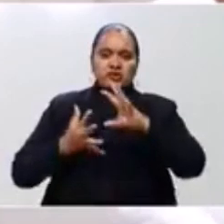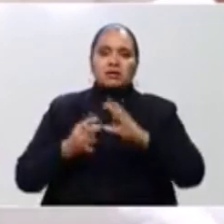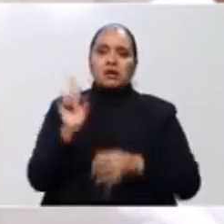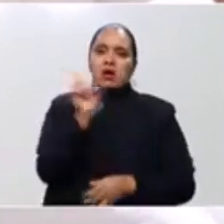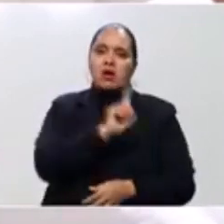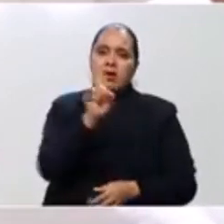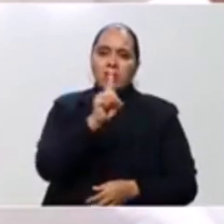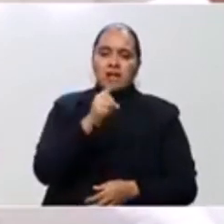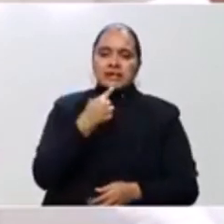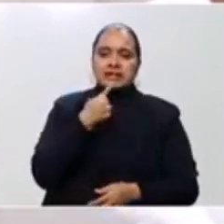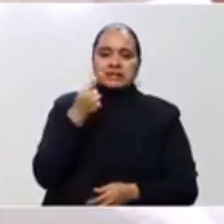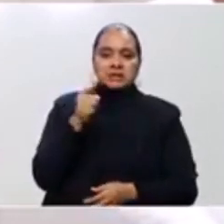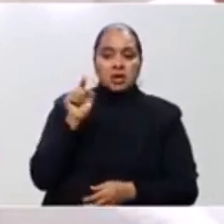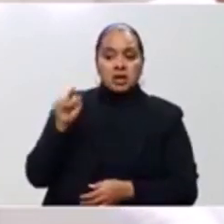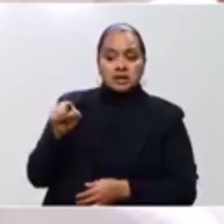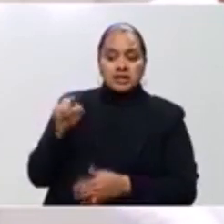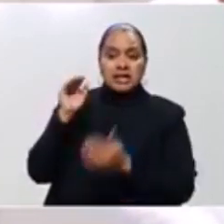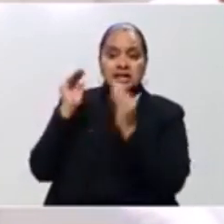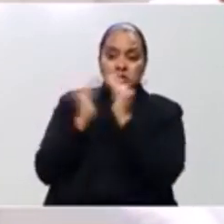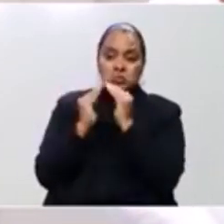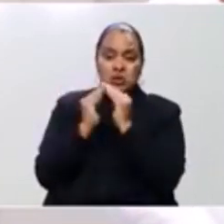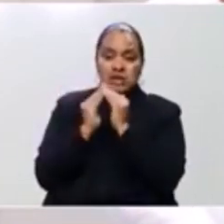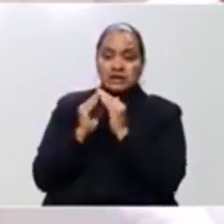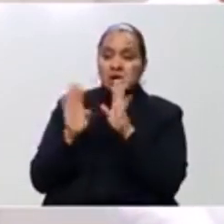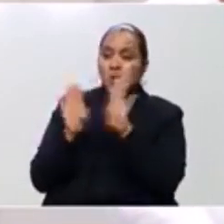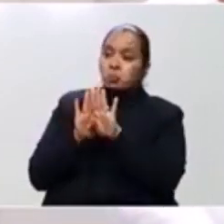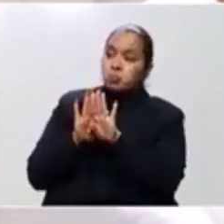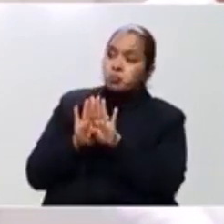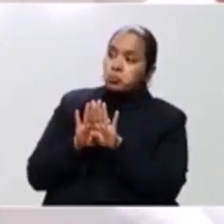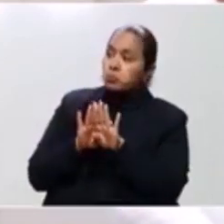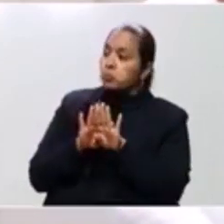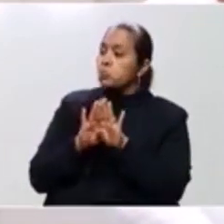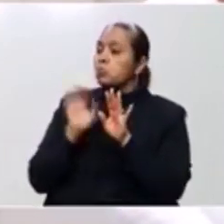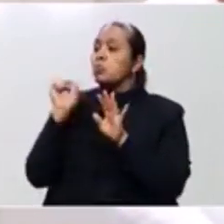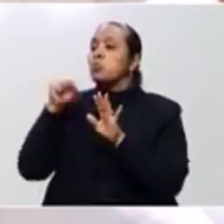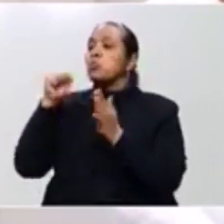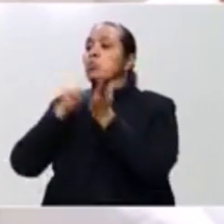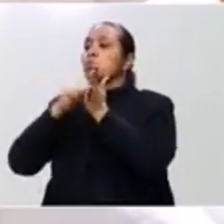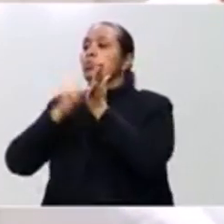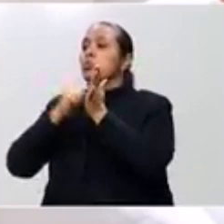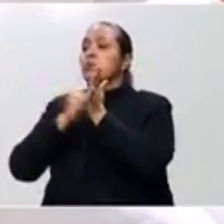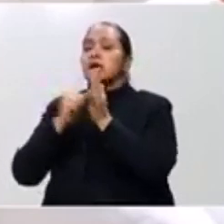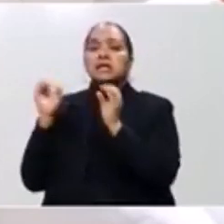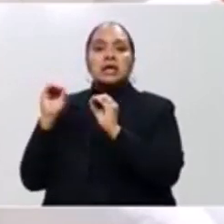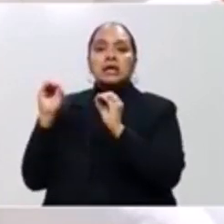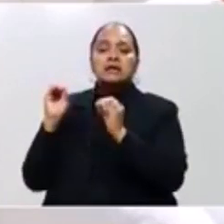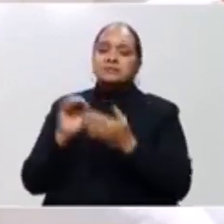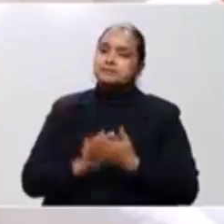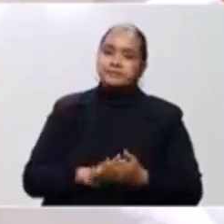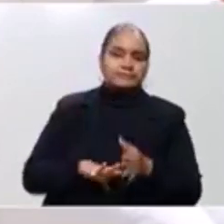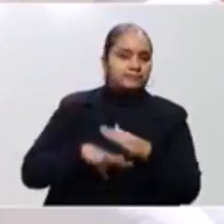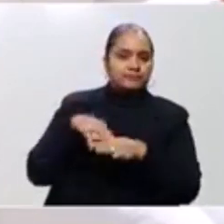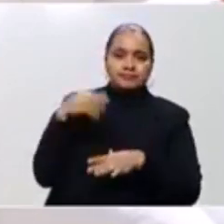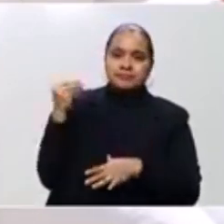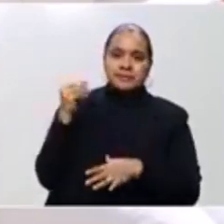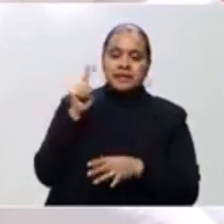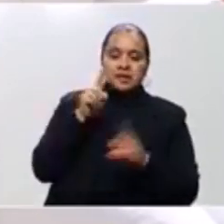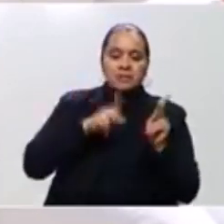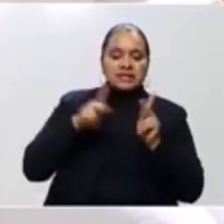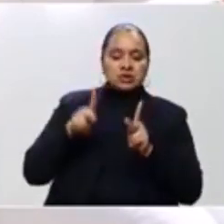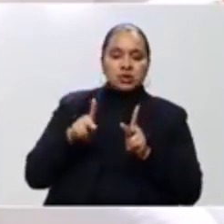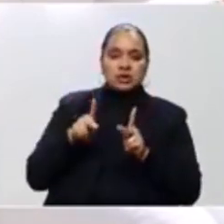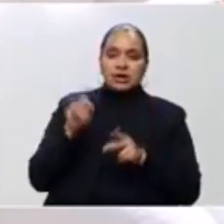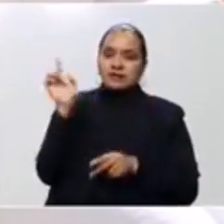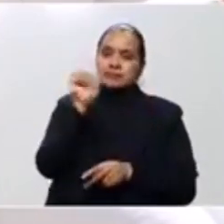el que no esté en su casa no va a recibir el beneficio. Y si además se acumulan las personas,